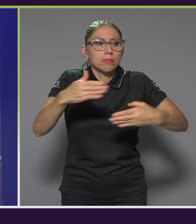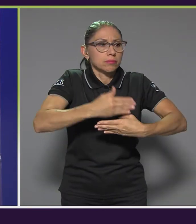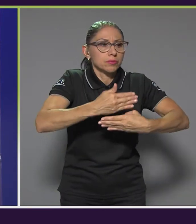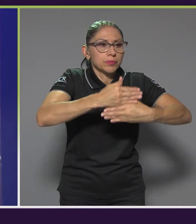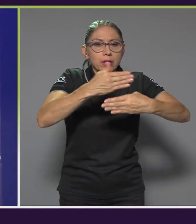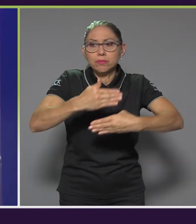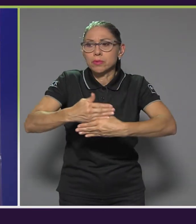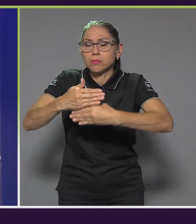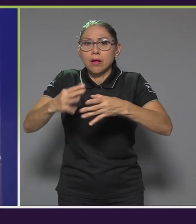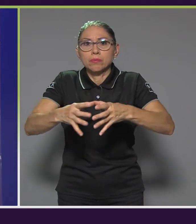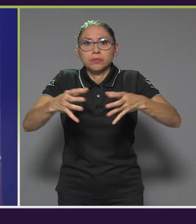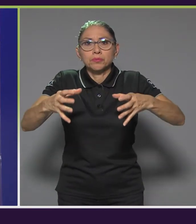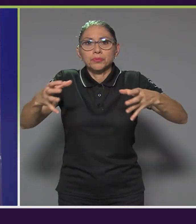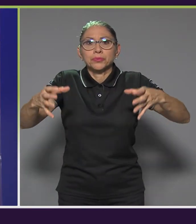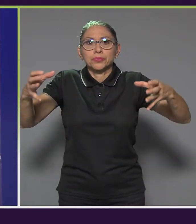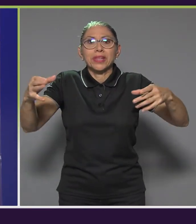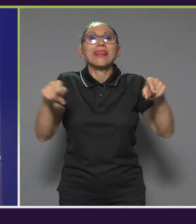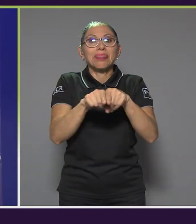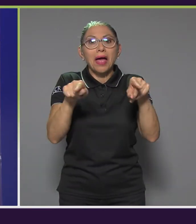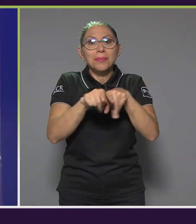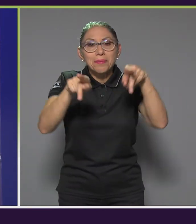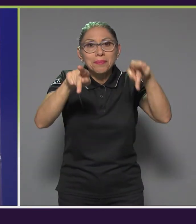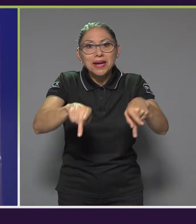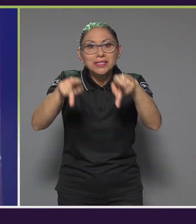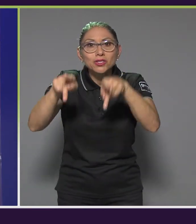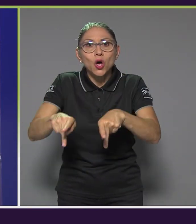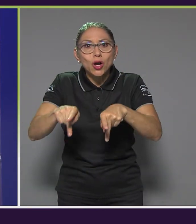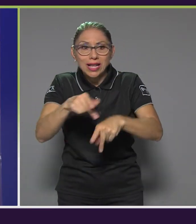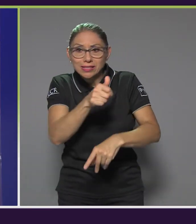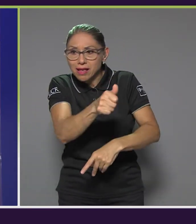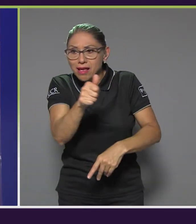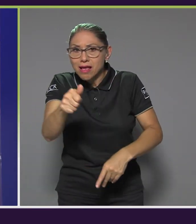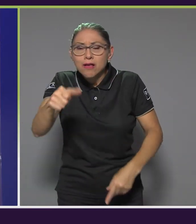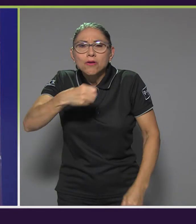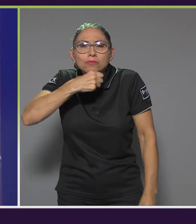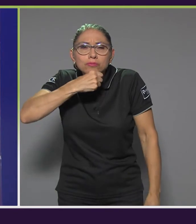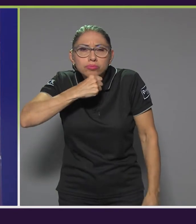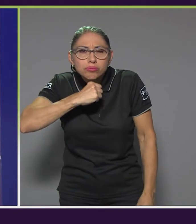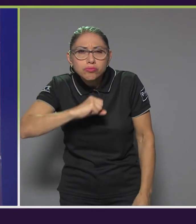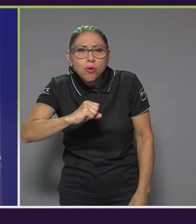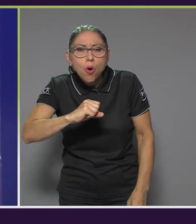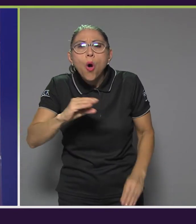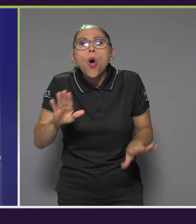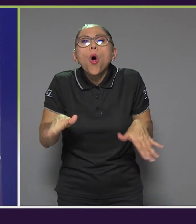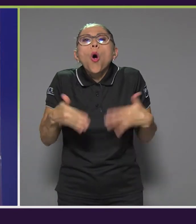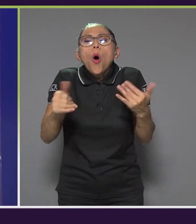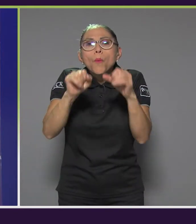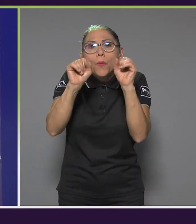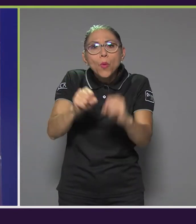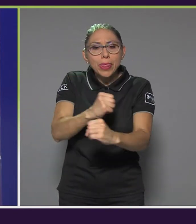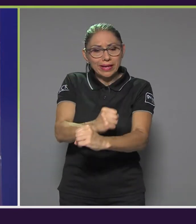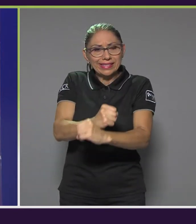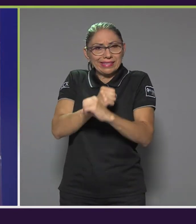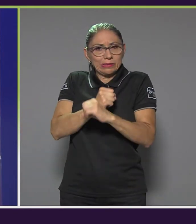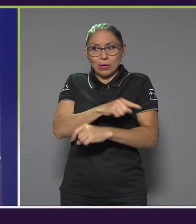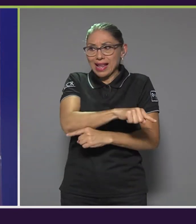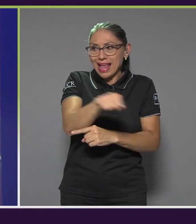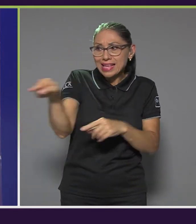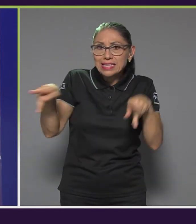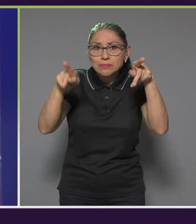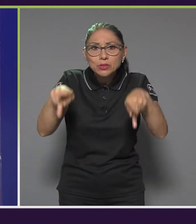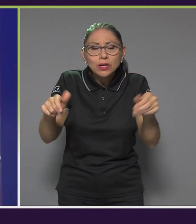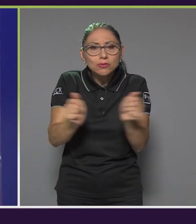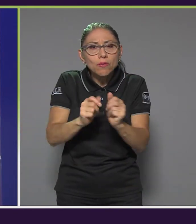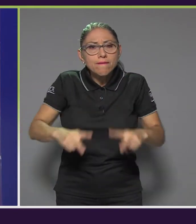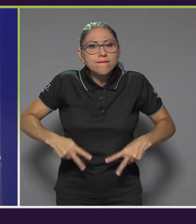podemos garantizar que todas esas miles de millones de personas que viven en los espacios urbanos van a tener una vida digna y